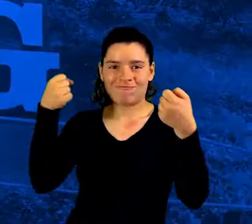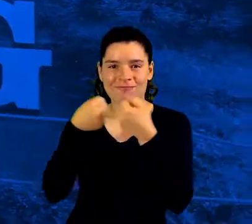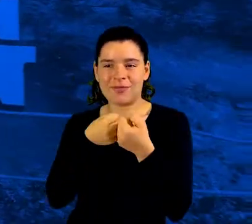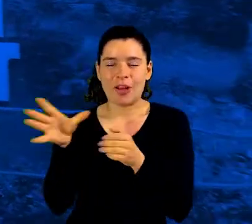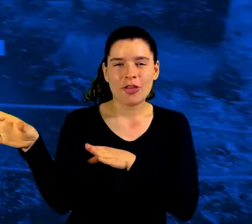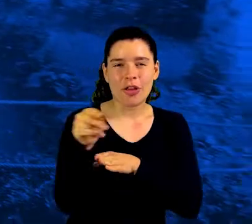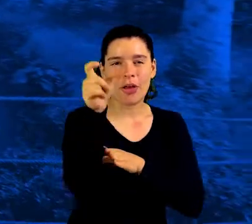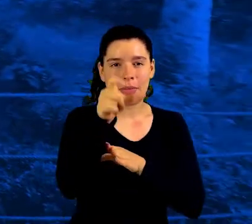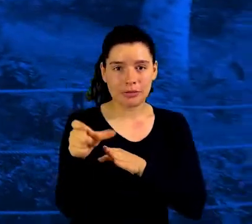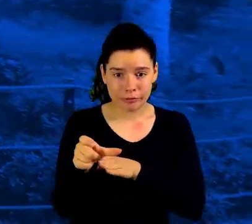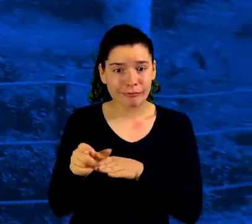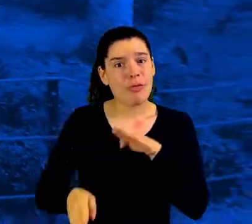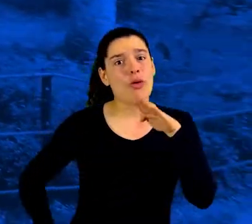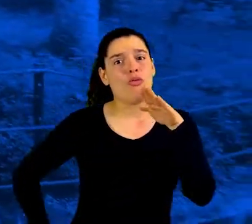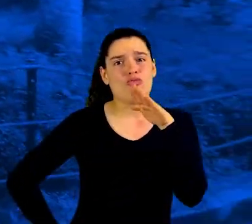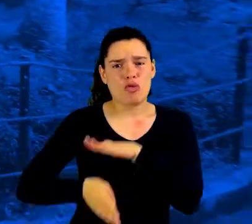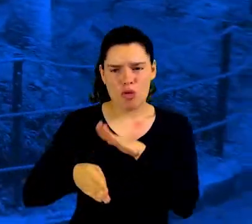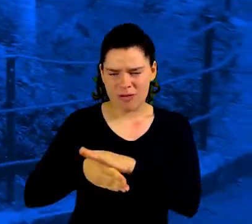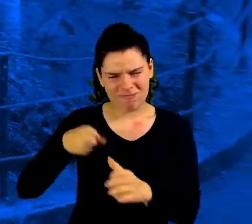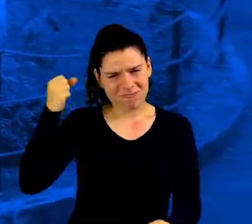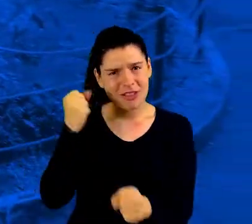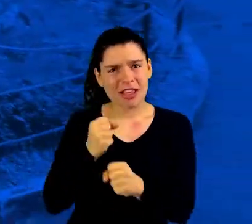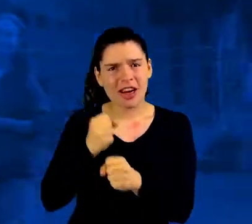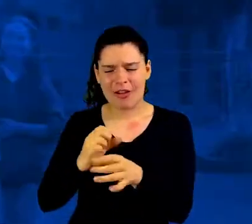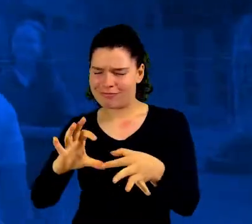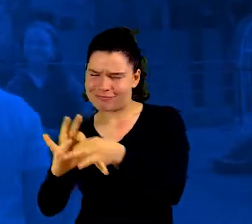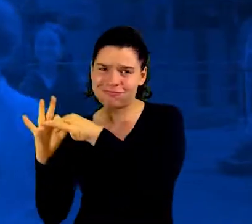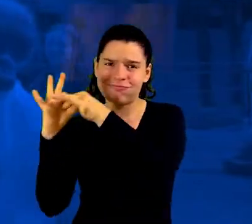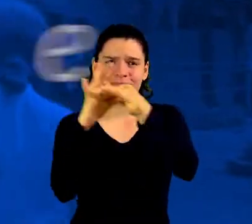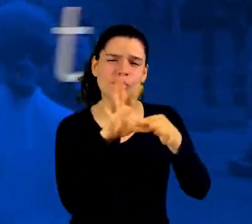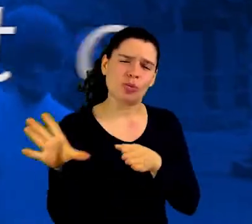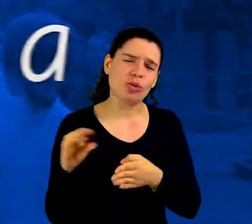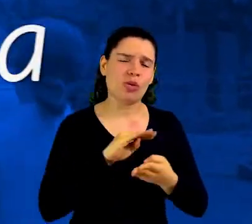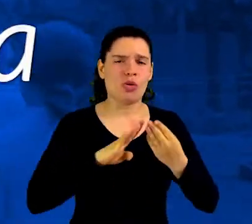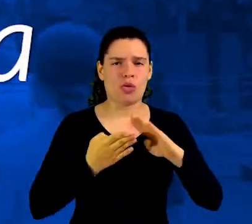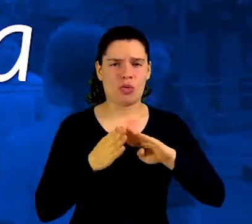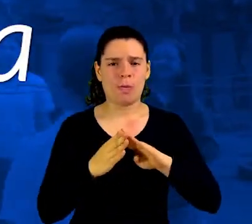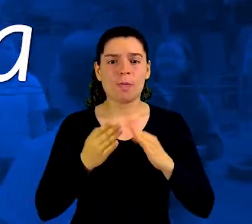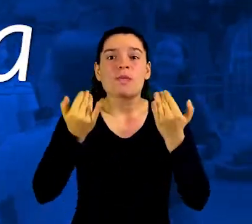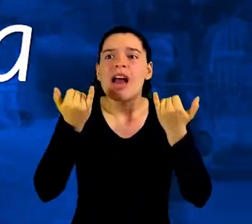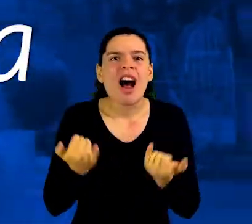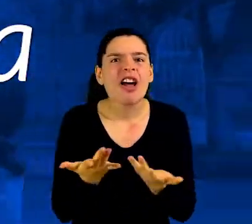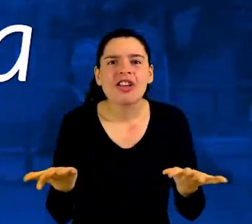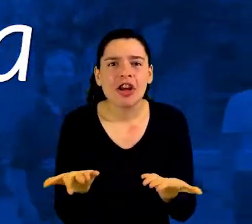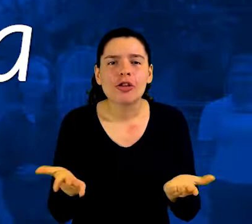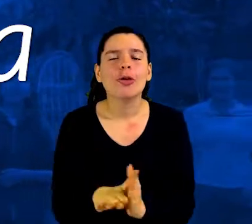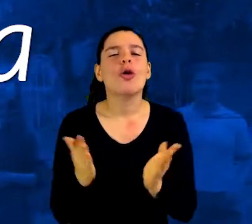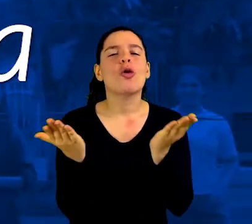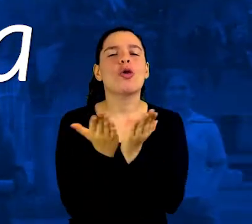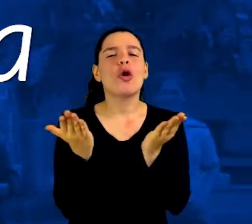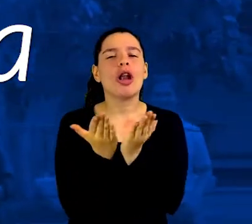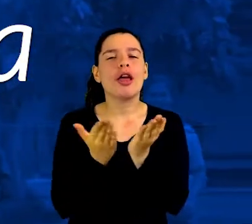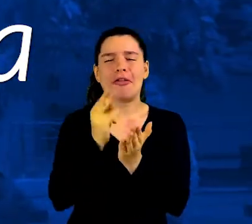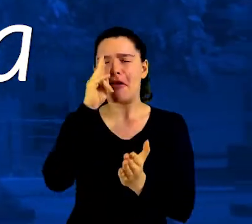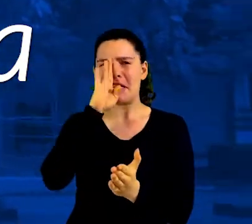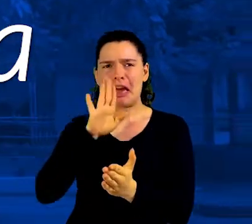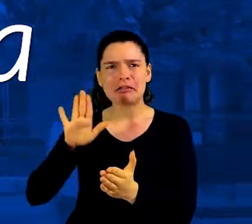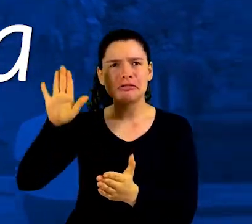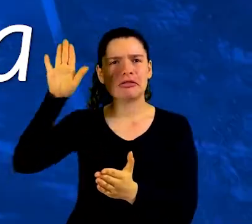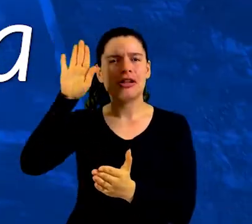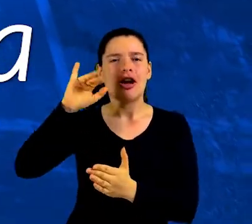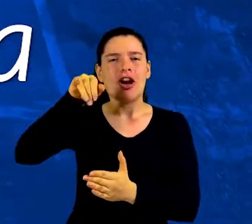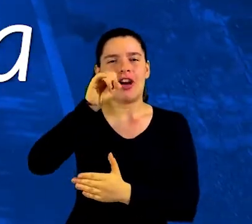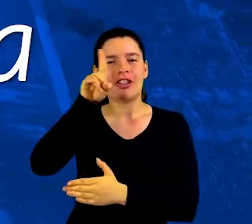Alianzas con la gente sigue trabajando hombro a hombro con la comunidad. En esta ocasión llegamos al Colegio Nacionalizado